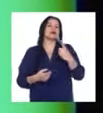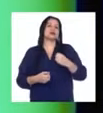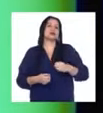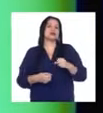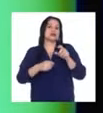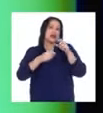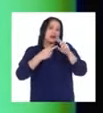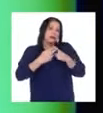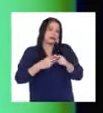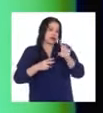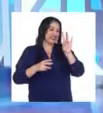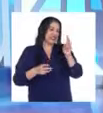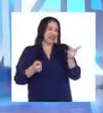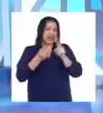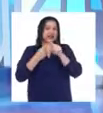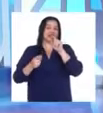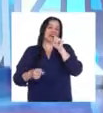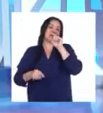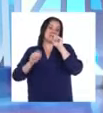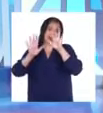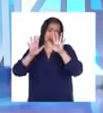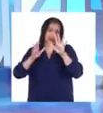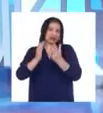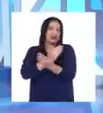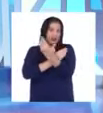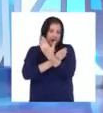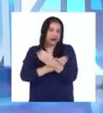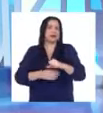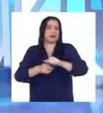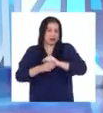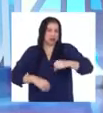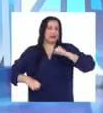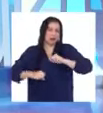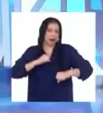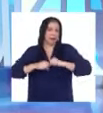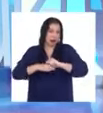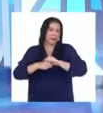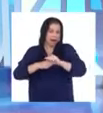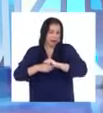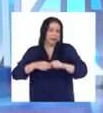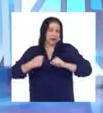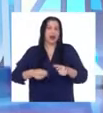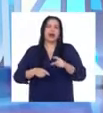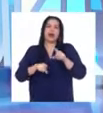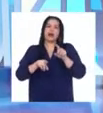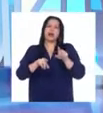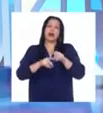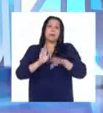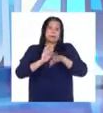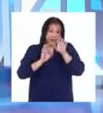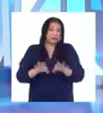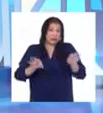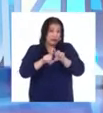de siete a diez de la mañana. Y no solo es entrenar, también lo fundamental es el descanso.